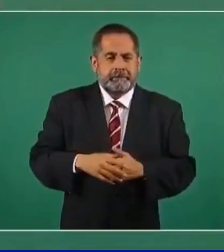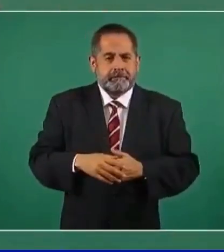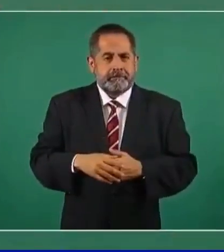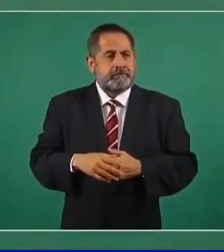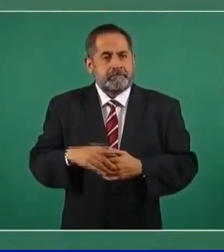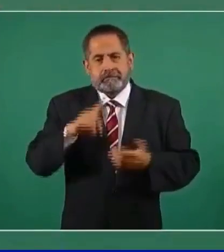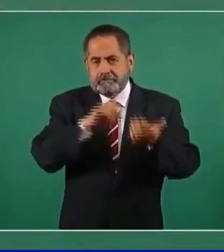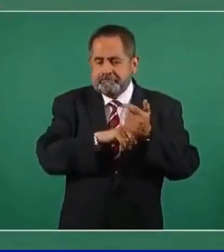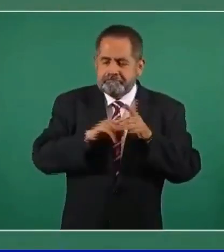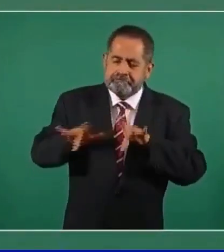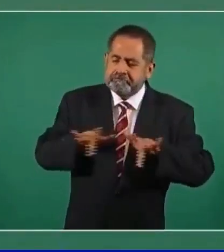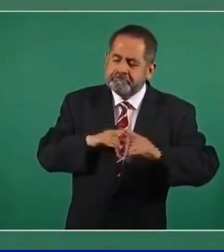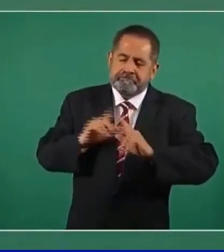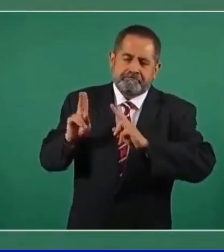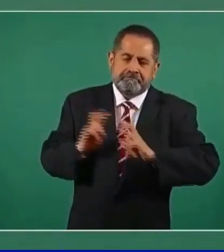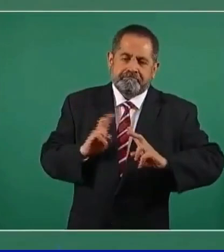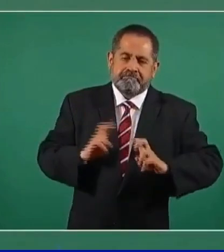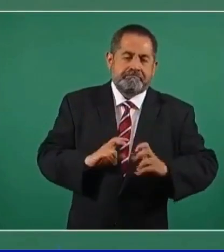grabando.